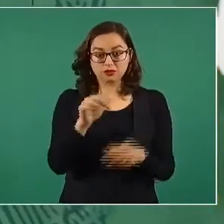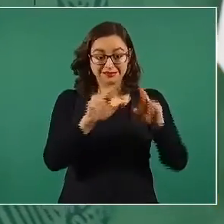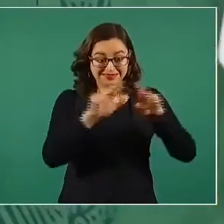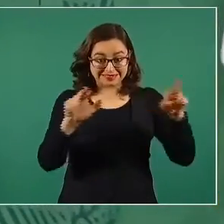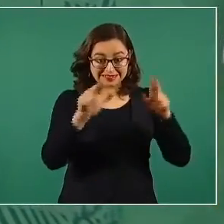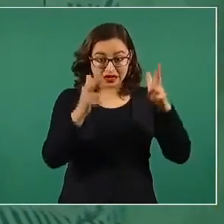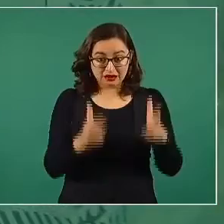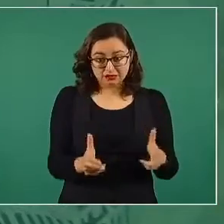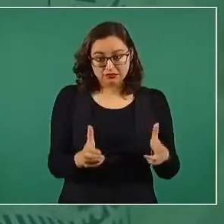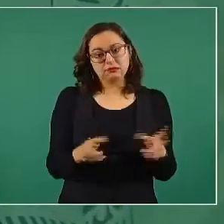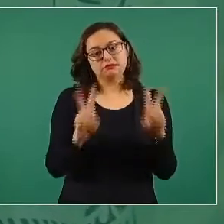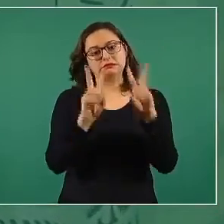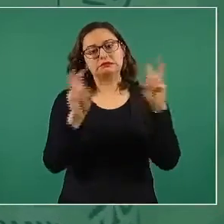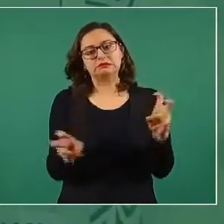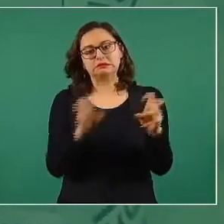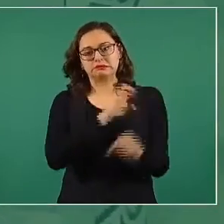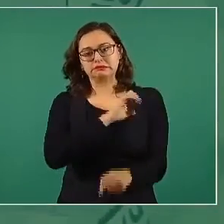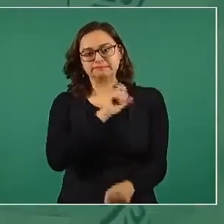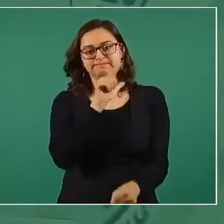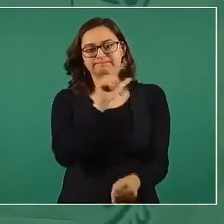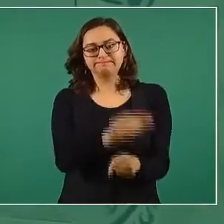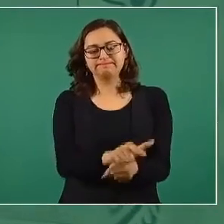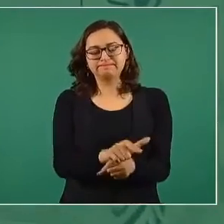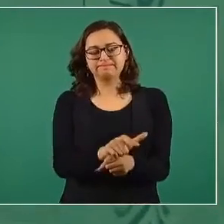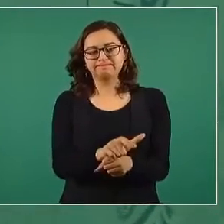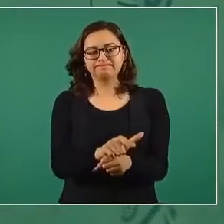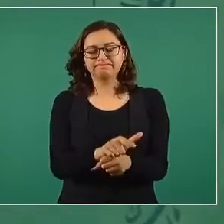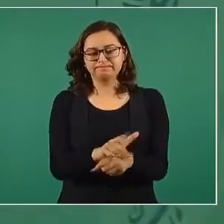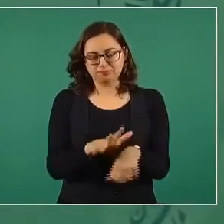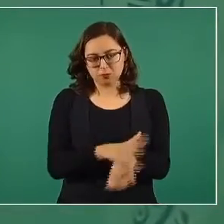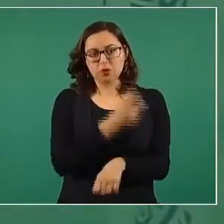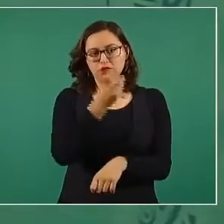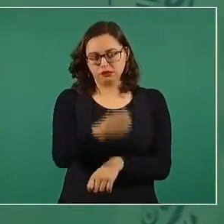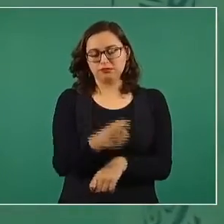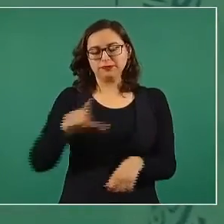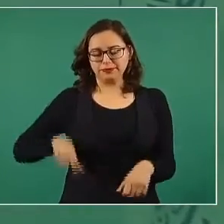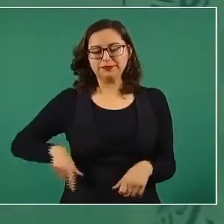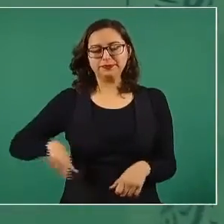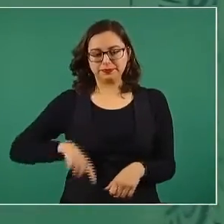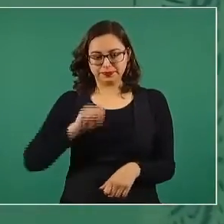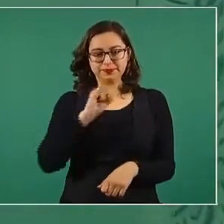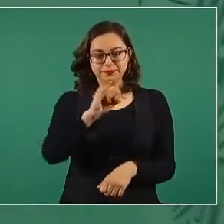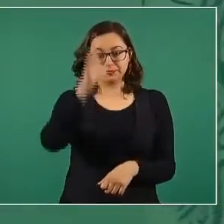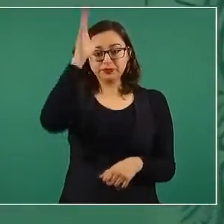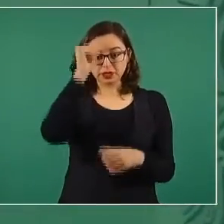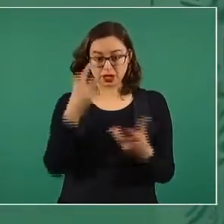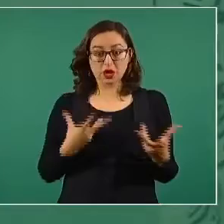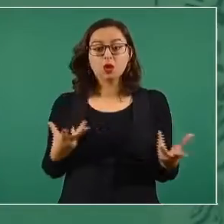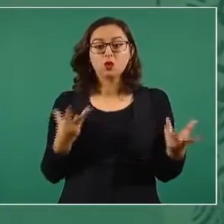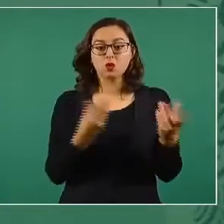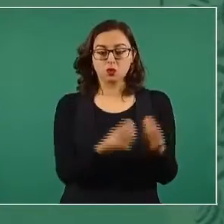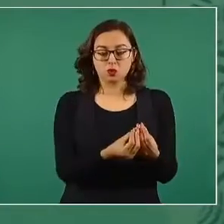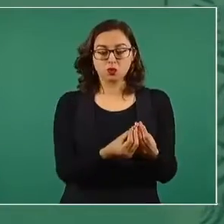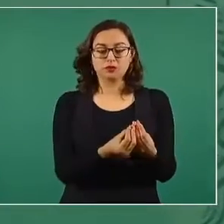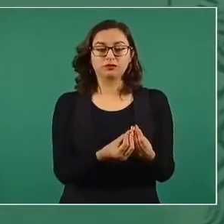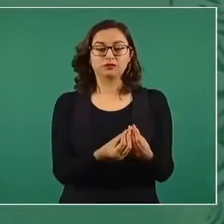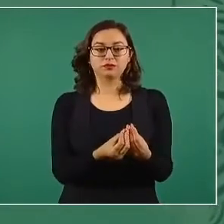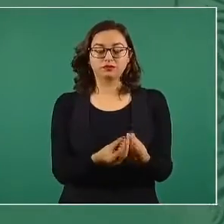esta decisión. Desde luego va a ser un apoyo directo,